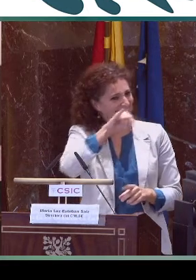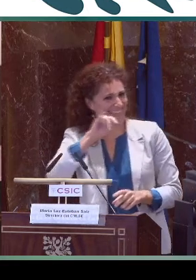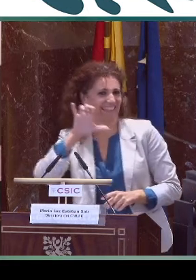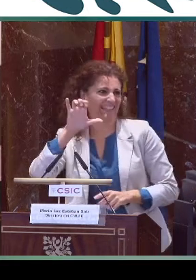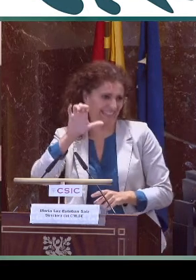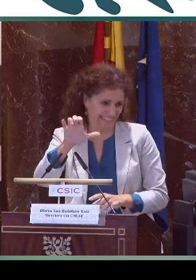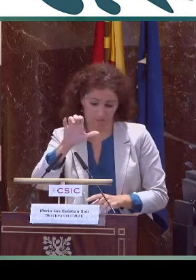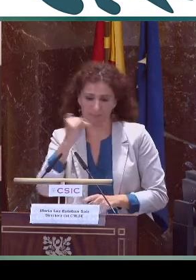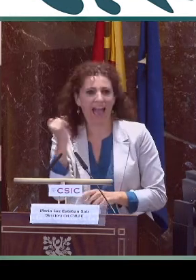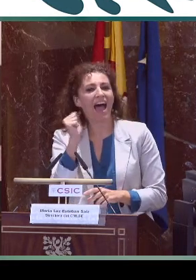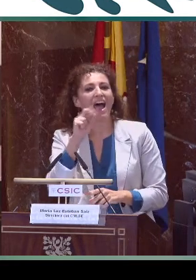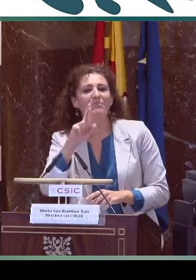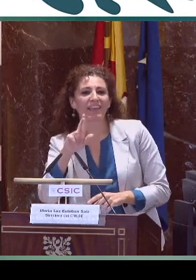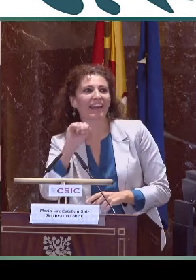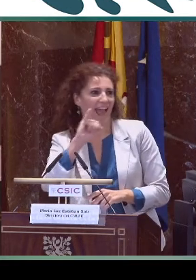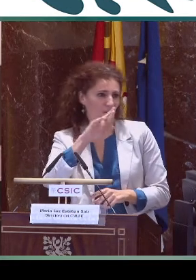CENIE,